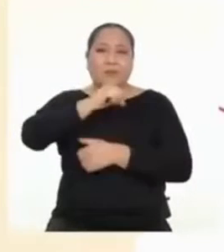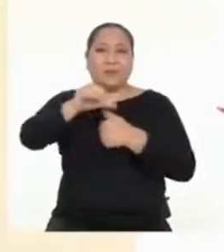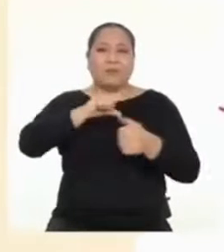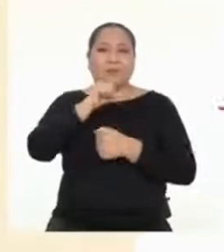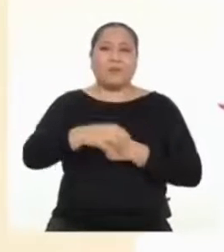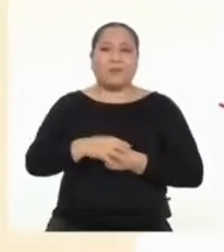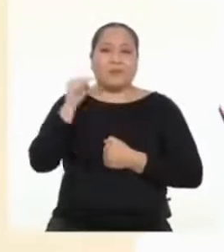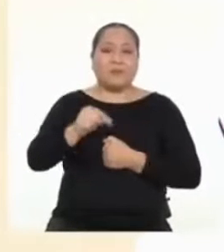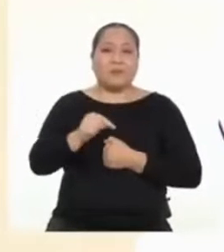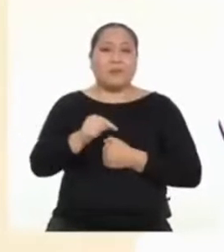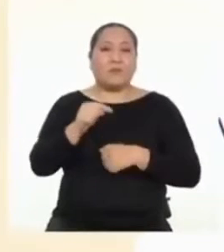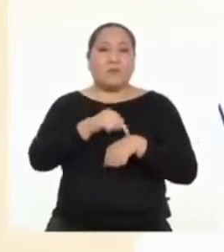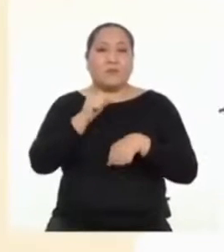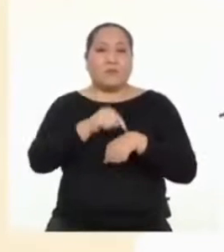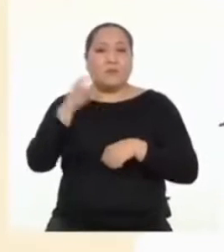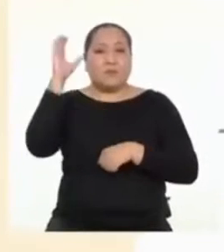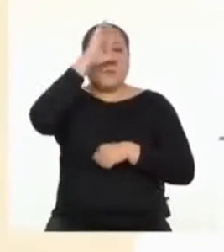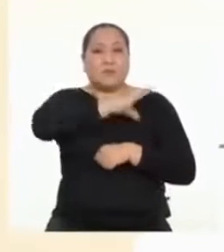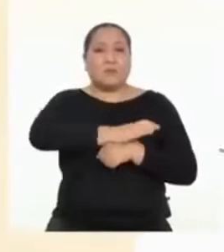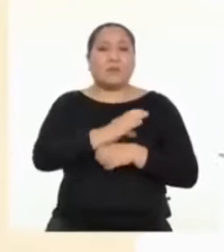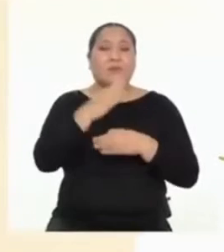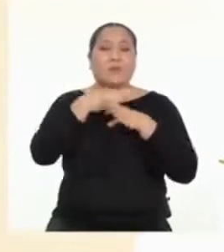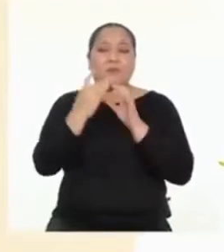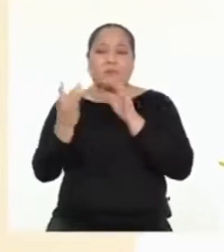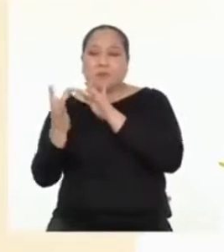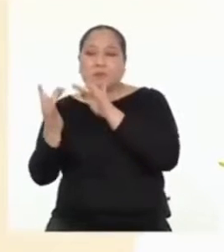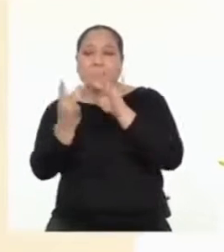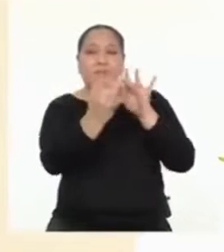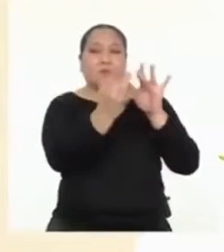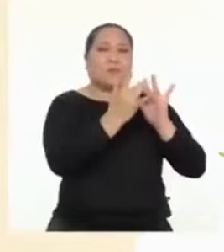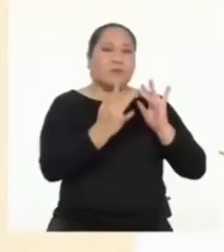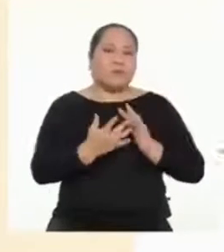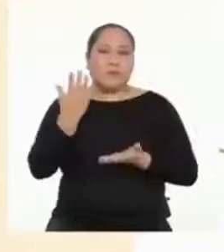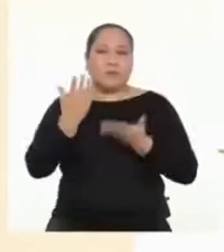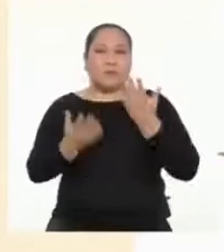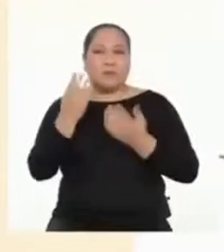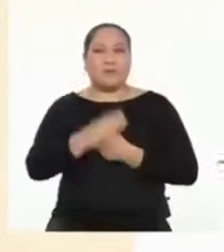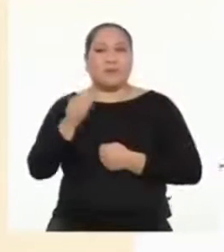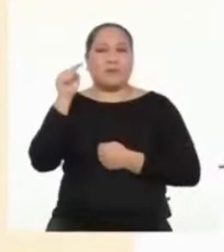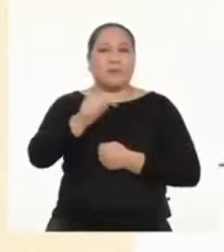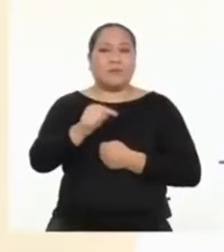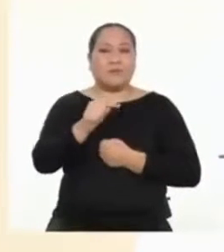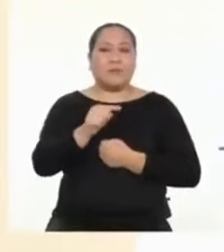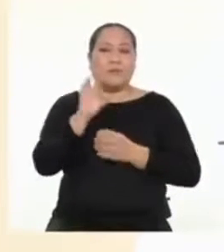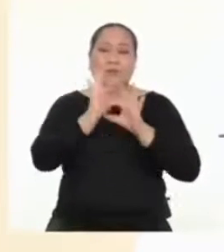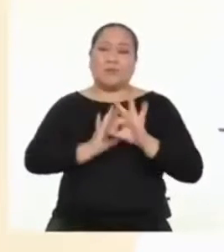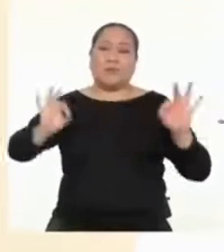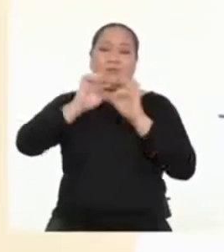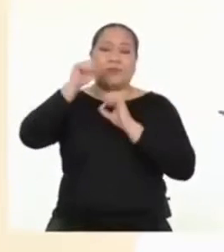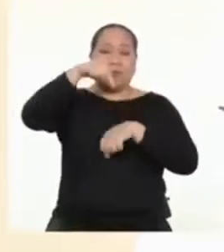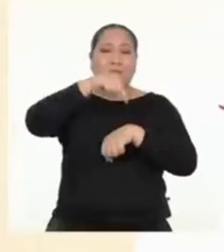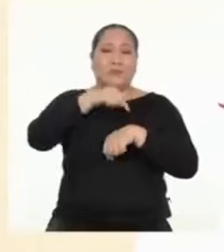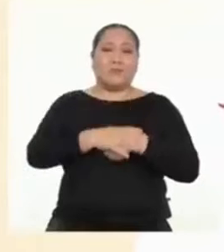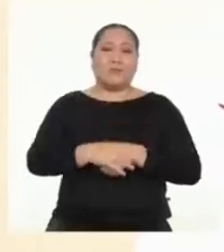situación que estamos pasando, busquen la manera de poder seguir en contacto. Tal vez ese es un gran reto este periodo.